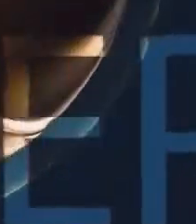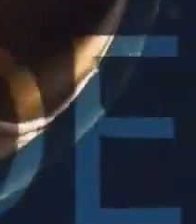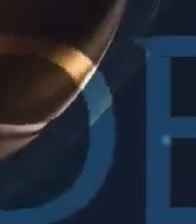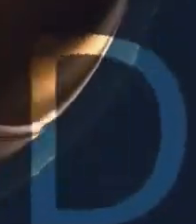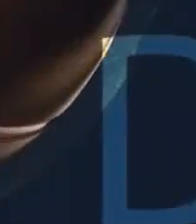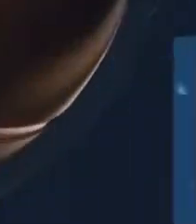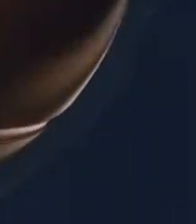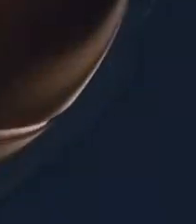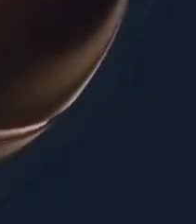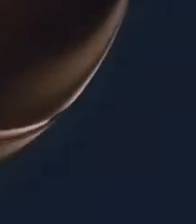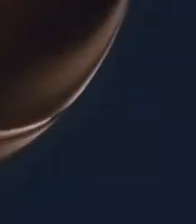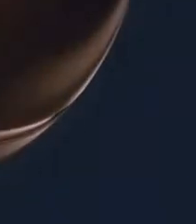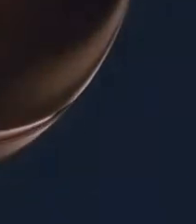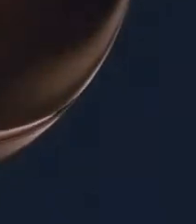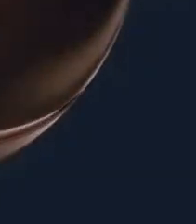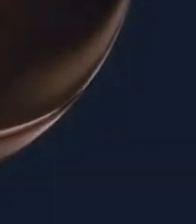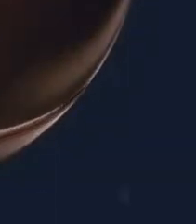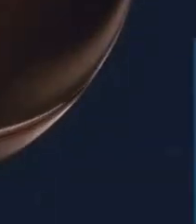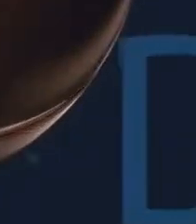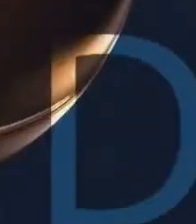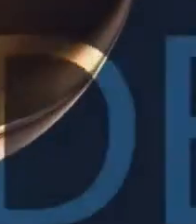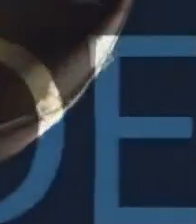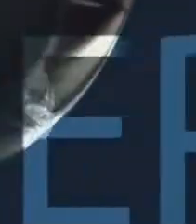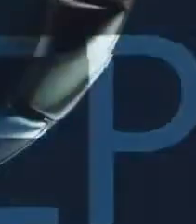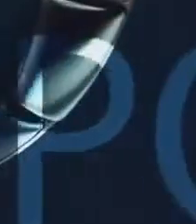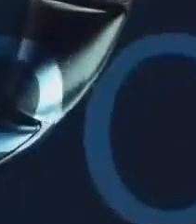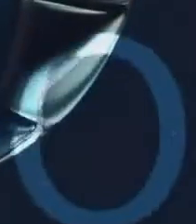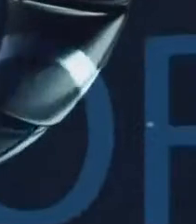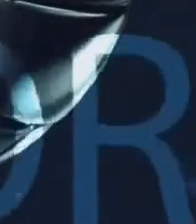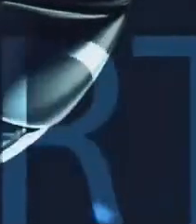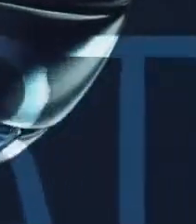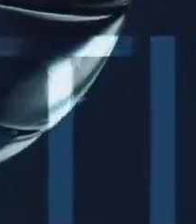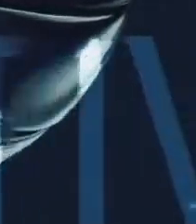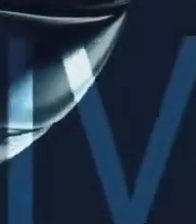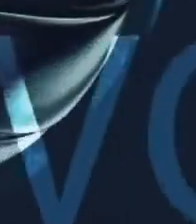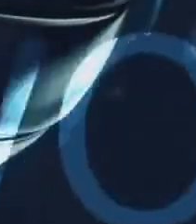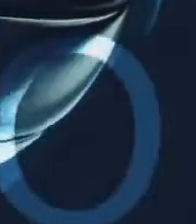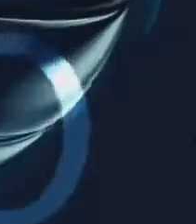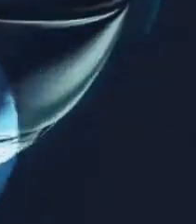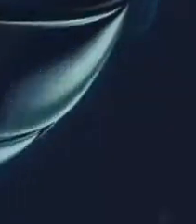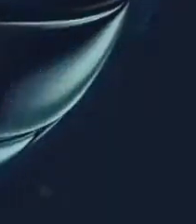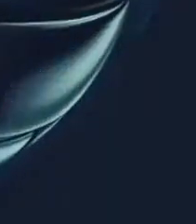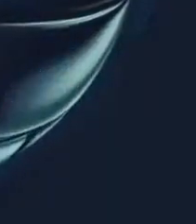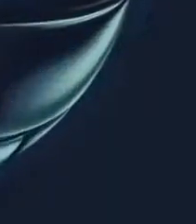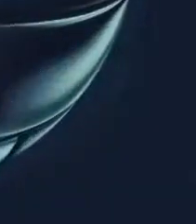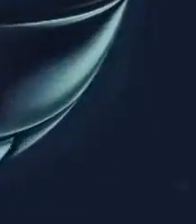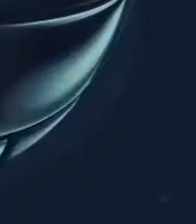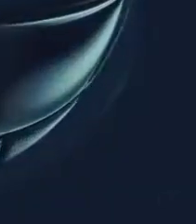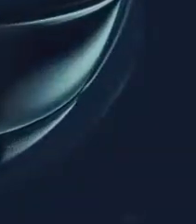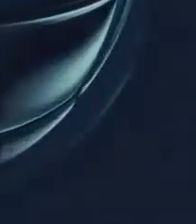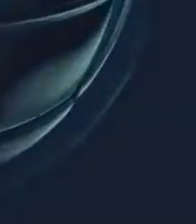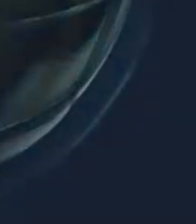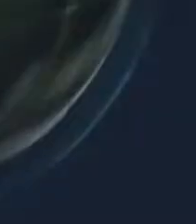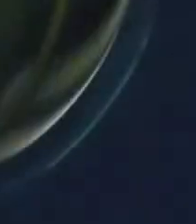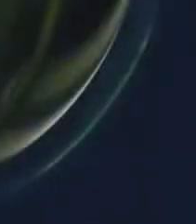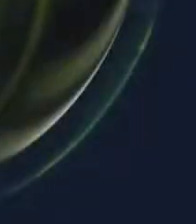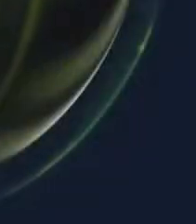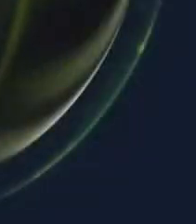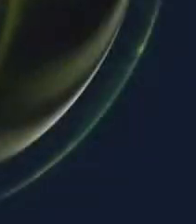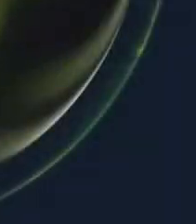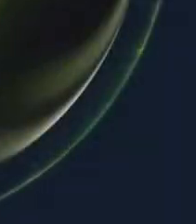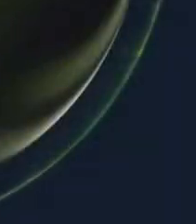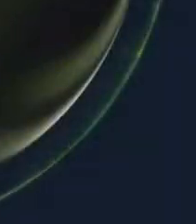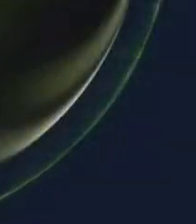Ángel David Comiso Que no pudo sostener su trabajo en vista Según fuentes y comentarios de